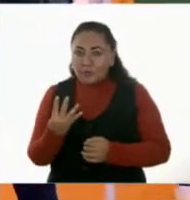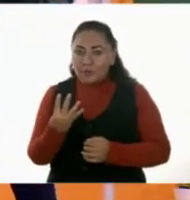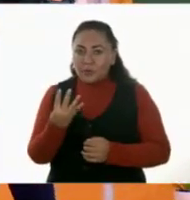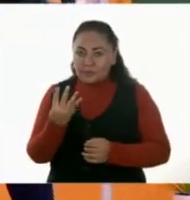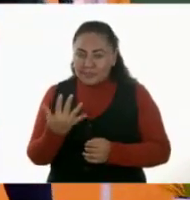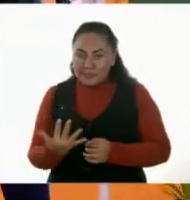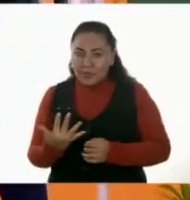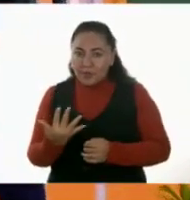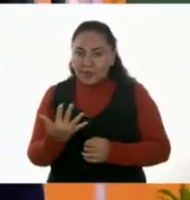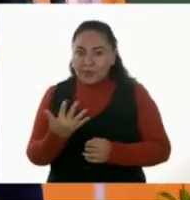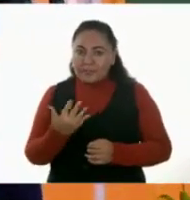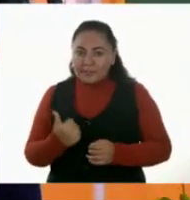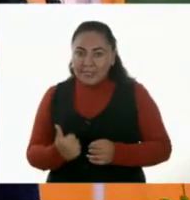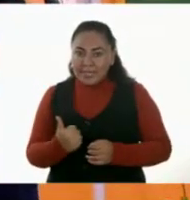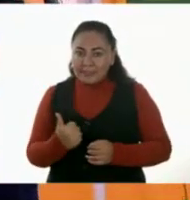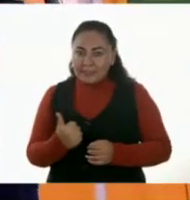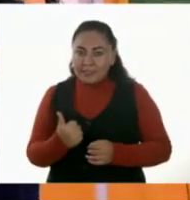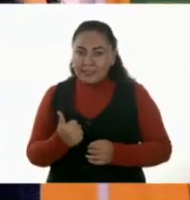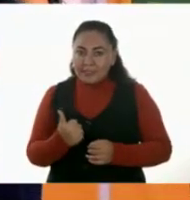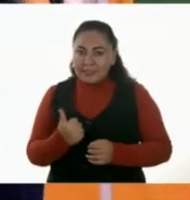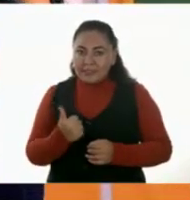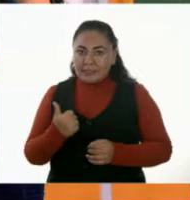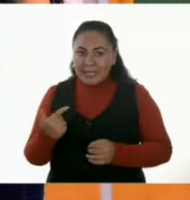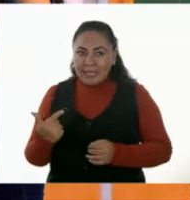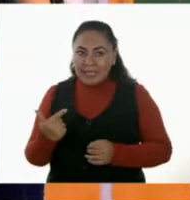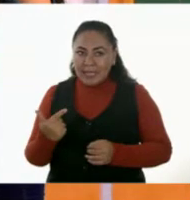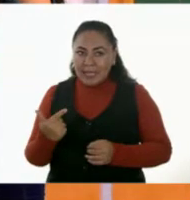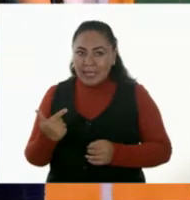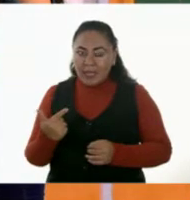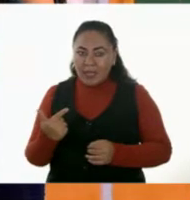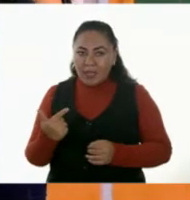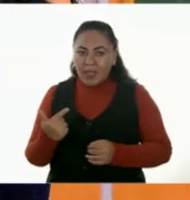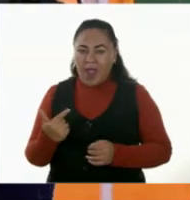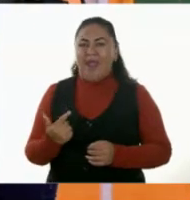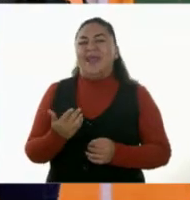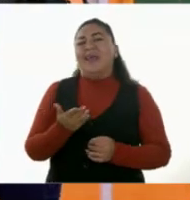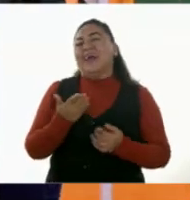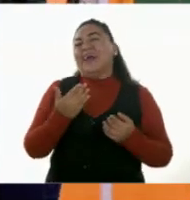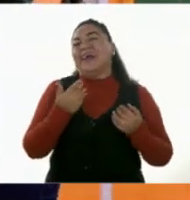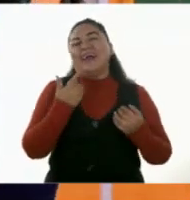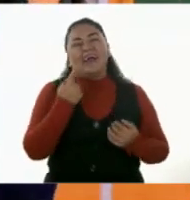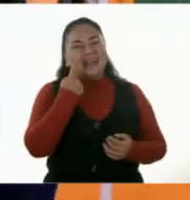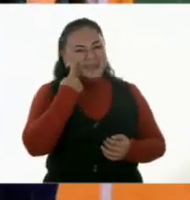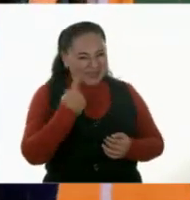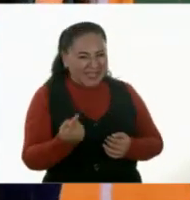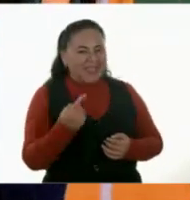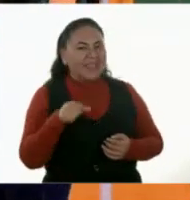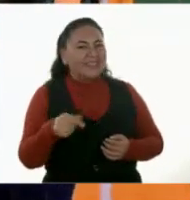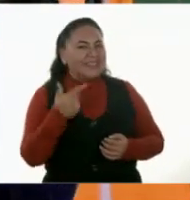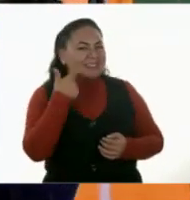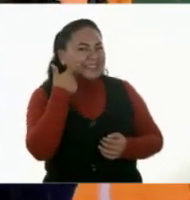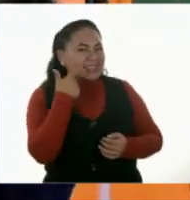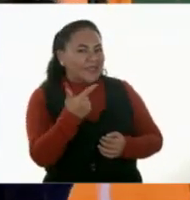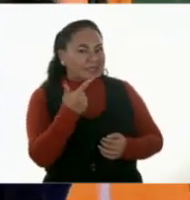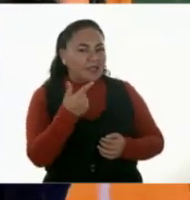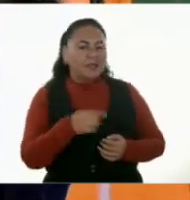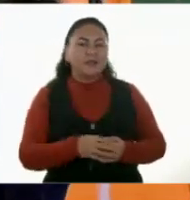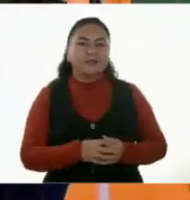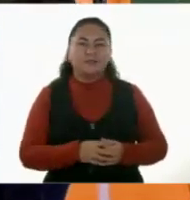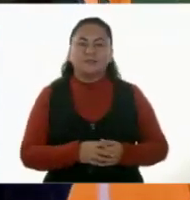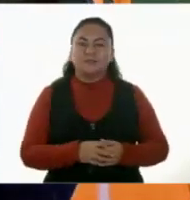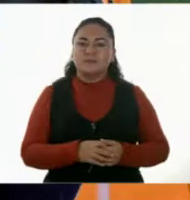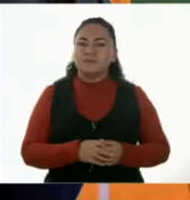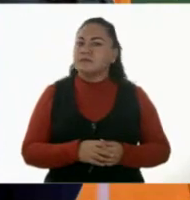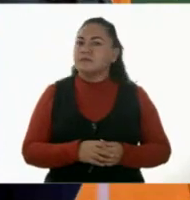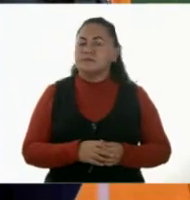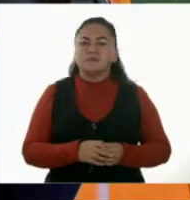cuatro, cinco, seis, siete. Ajá, ajá. Siete fichas. Son siete fichas.